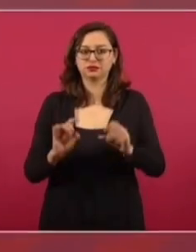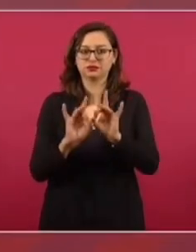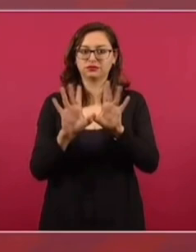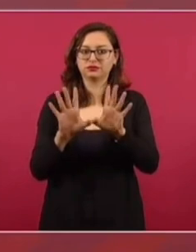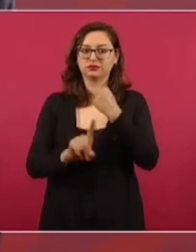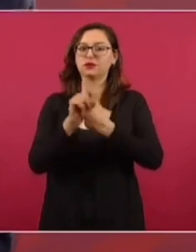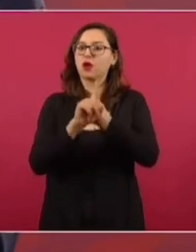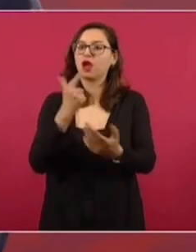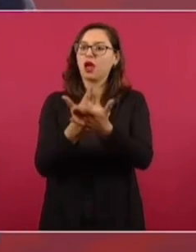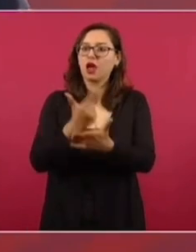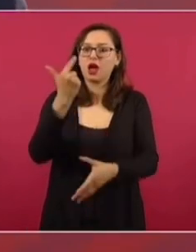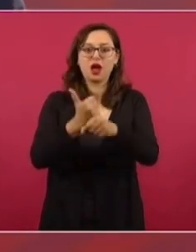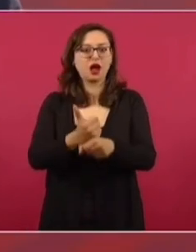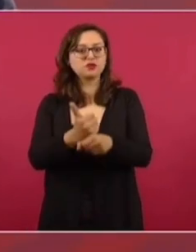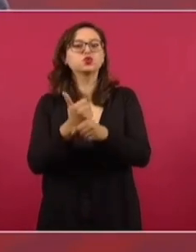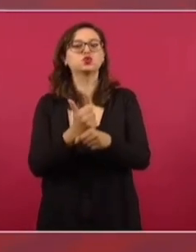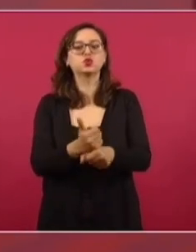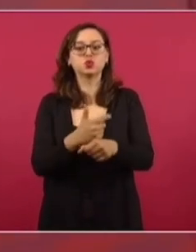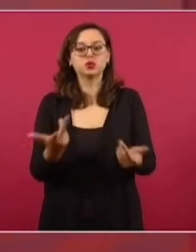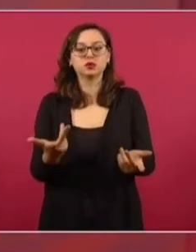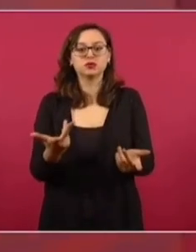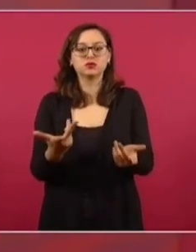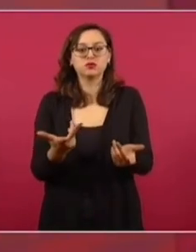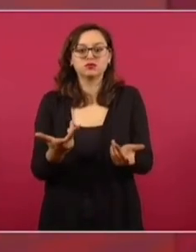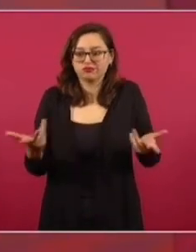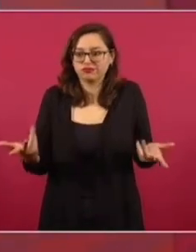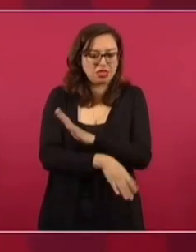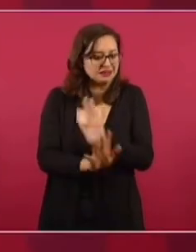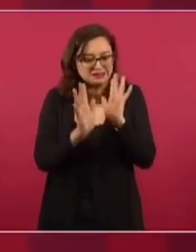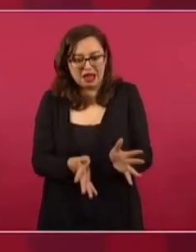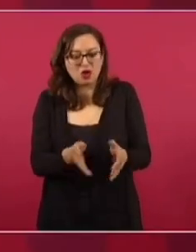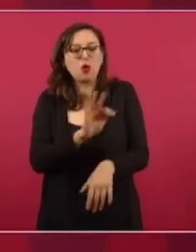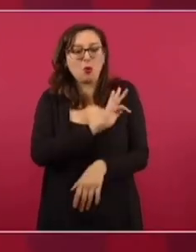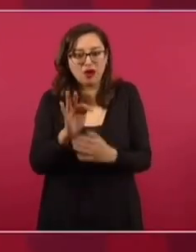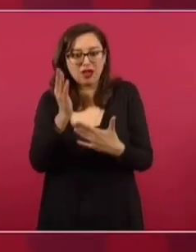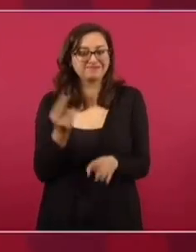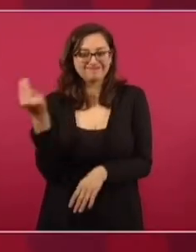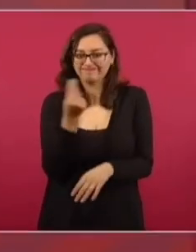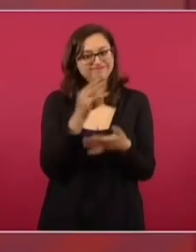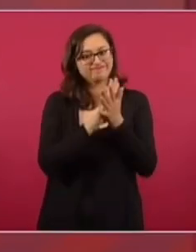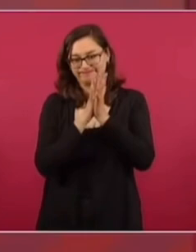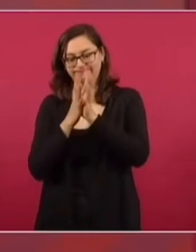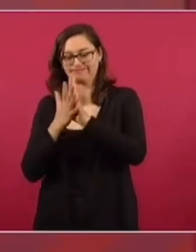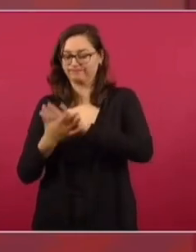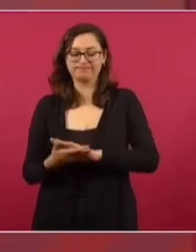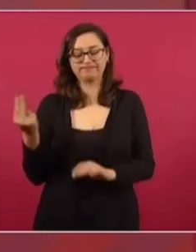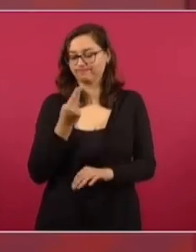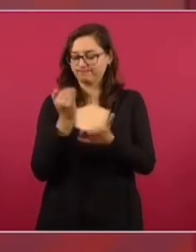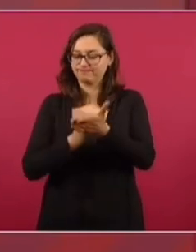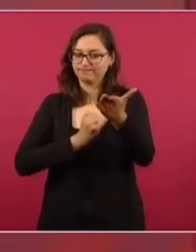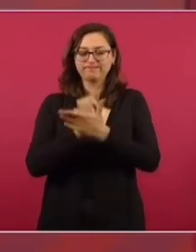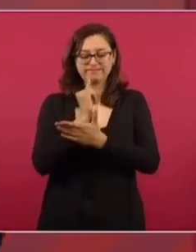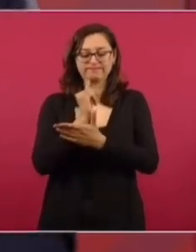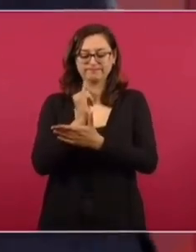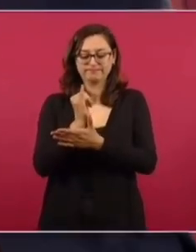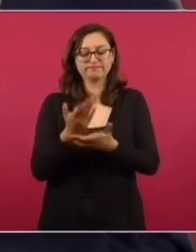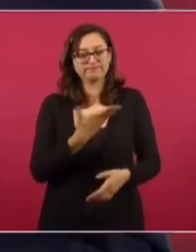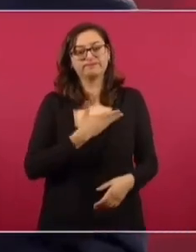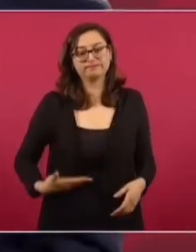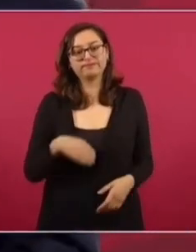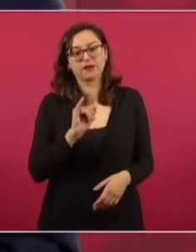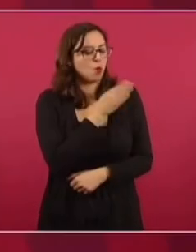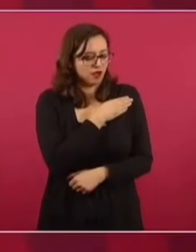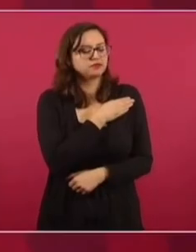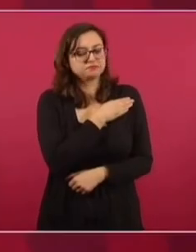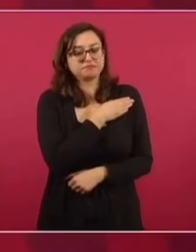de una decadencia si no es con una transformación? Son tiempos de definiciones. Entonces, entiendo perfectamente al presidente Biden, lo